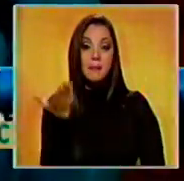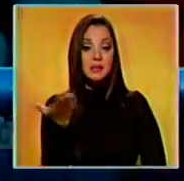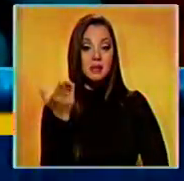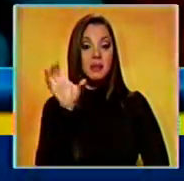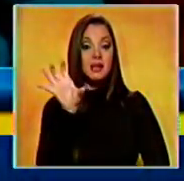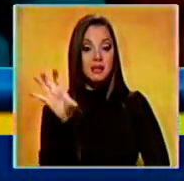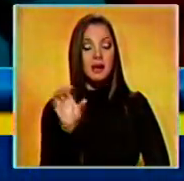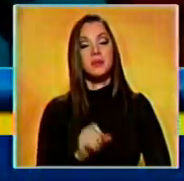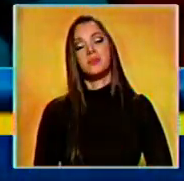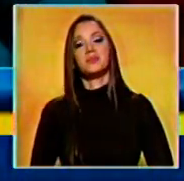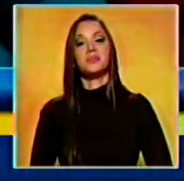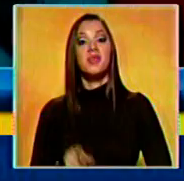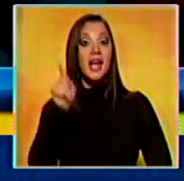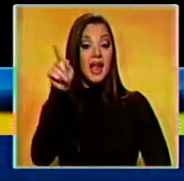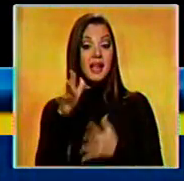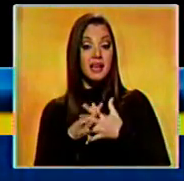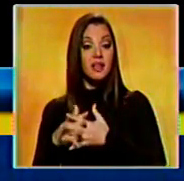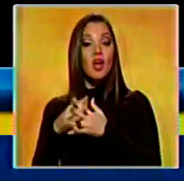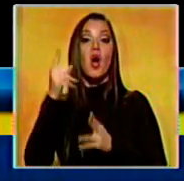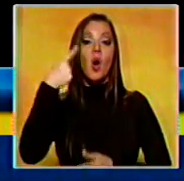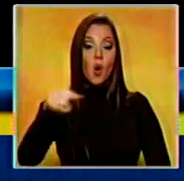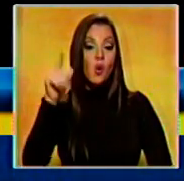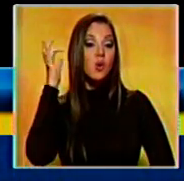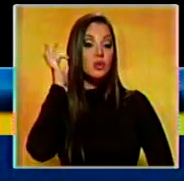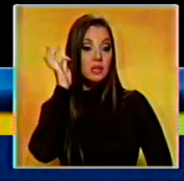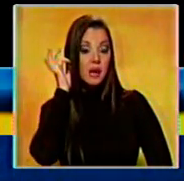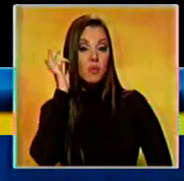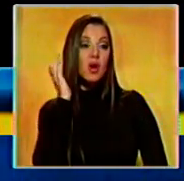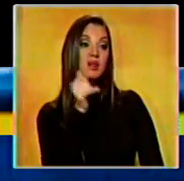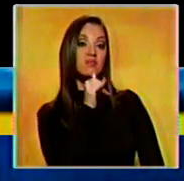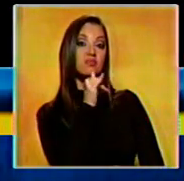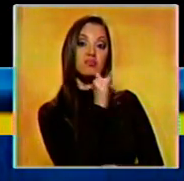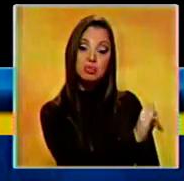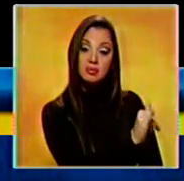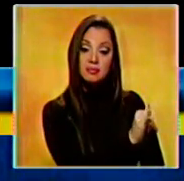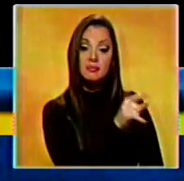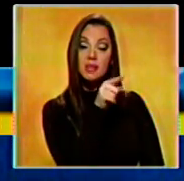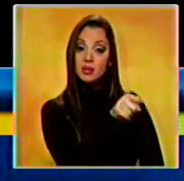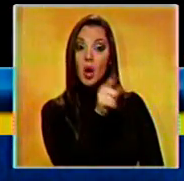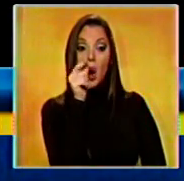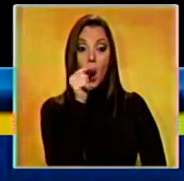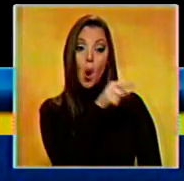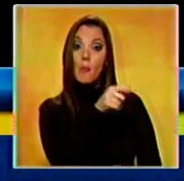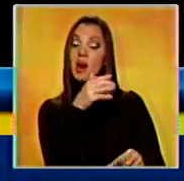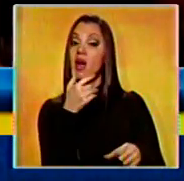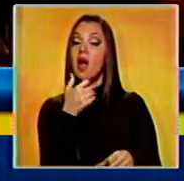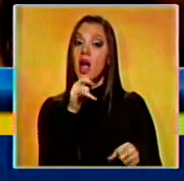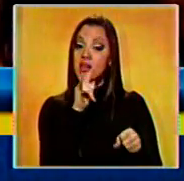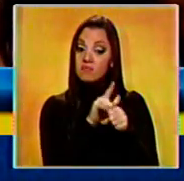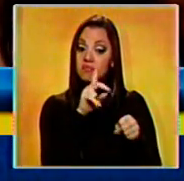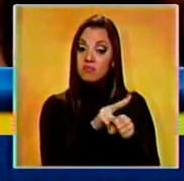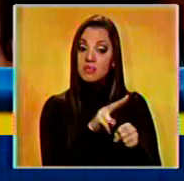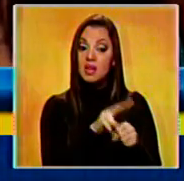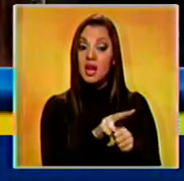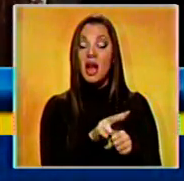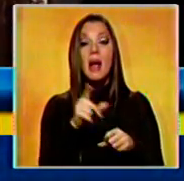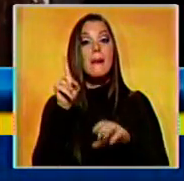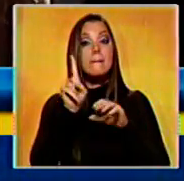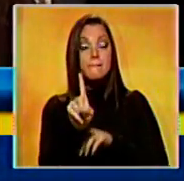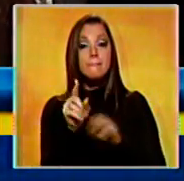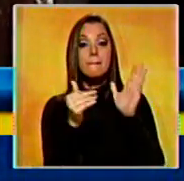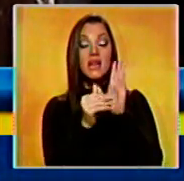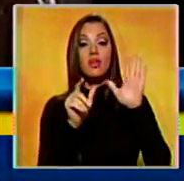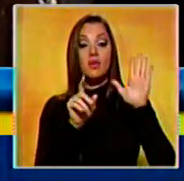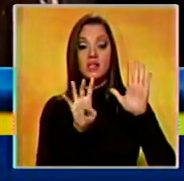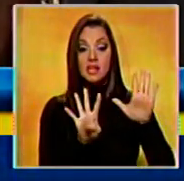En Estados Unidos, otra mujer demandó al comendiante Bill Cosby por abuso sexual en 1974, cuando